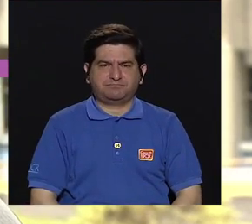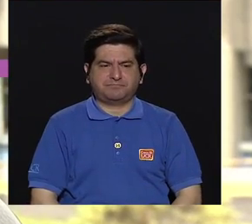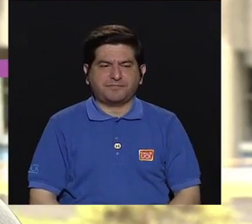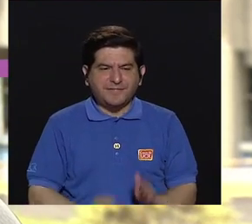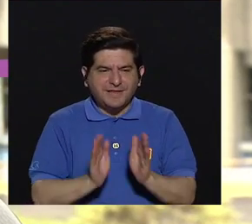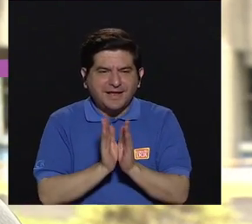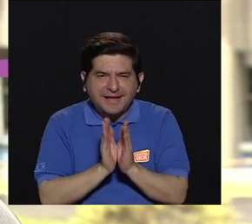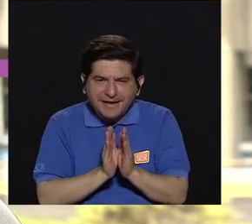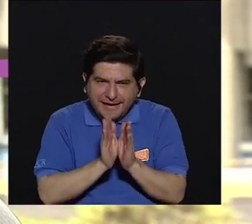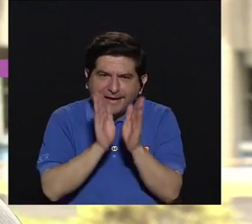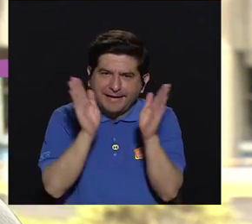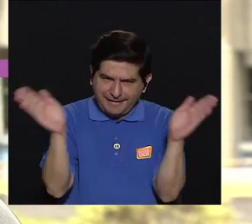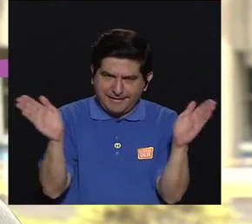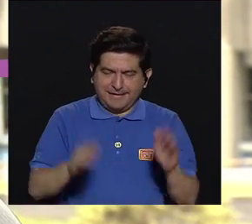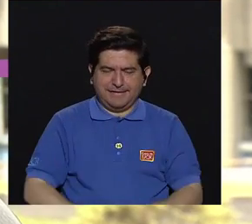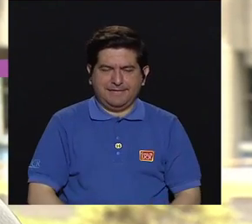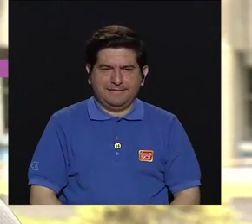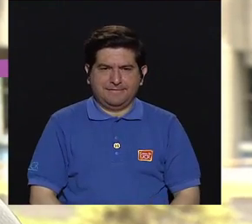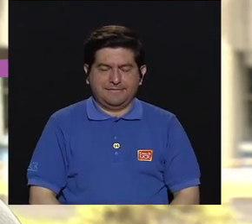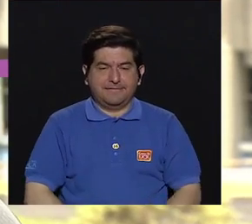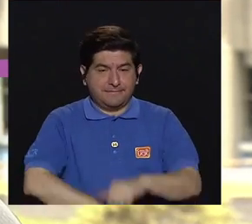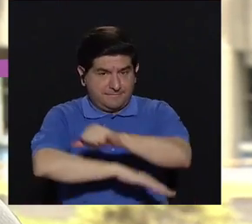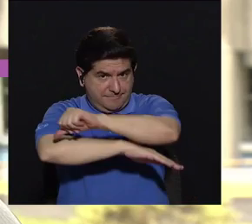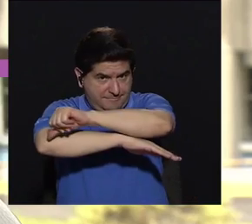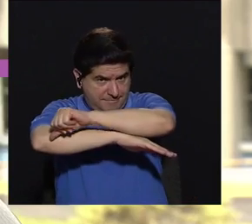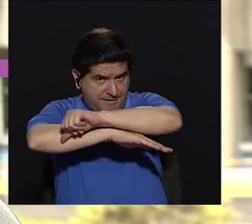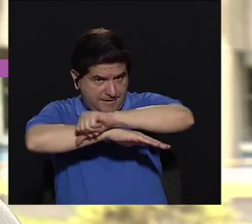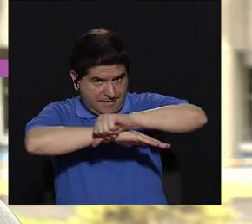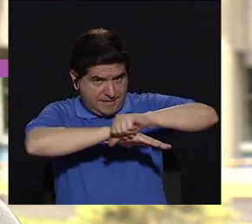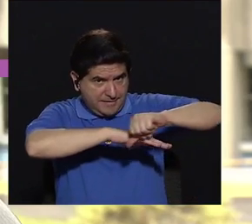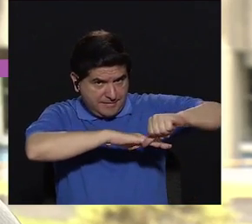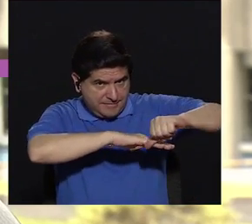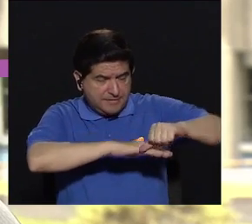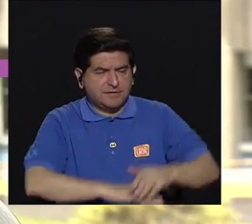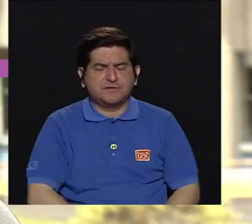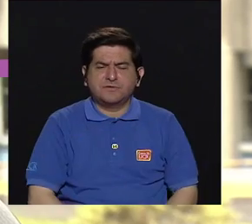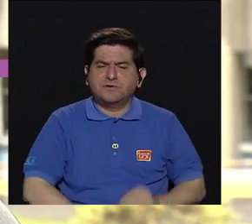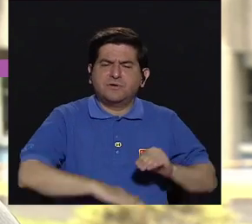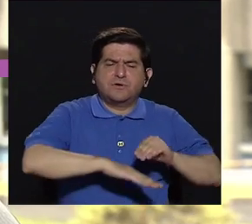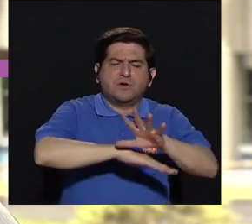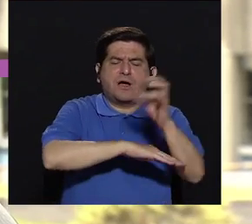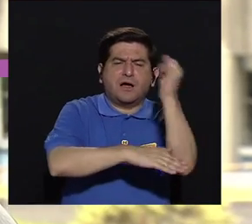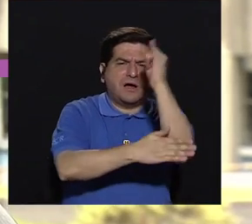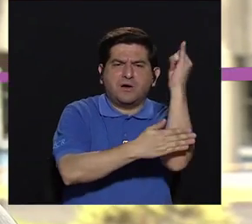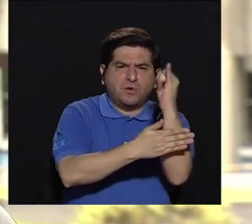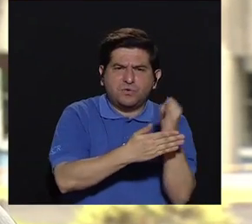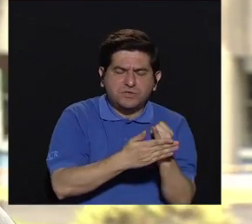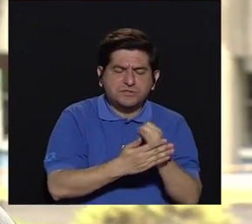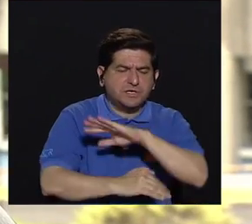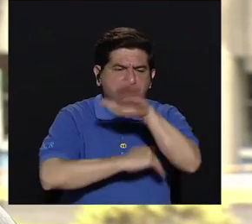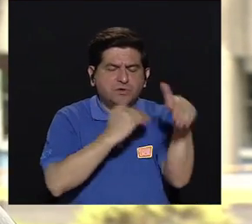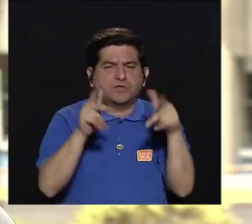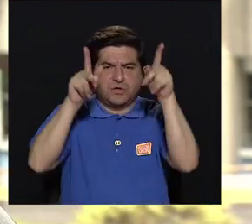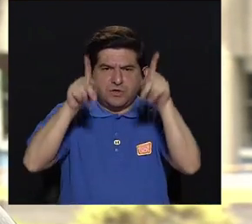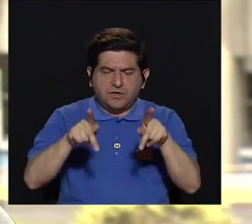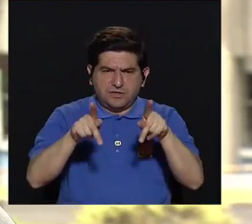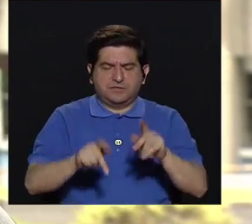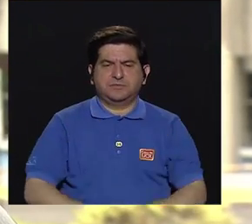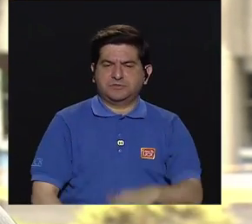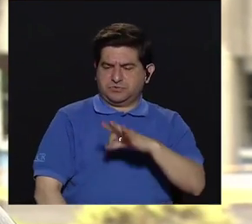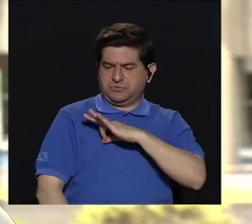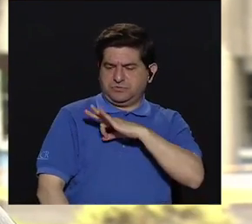en general, la arquitectura se orienta hacia el diseño para todos